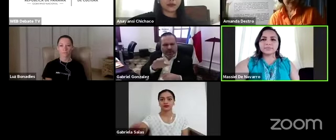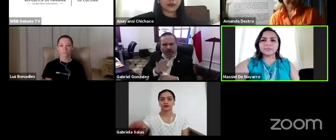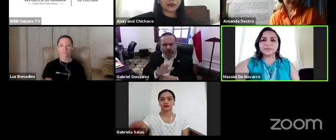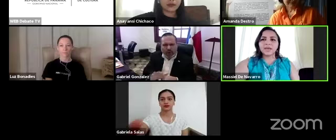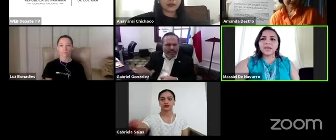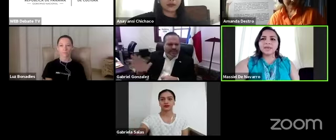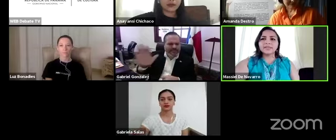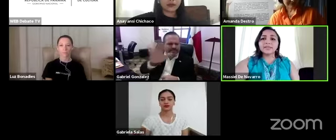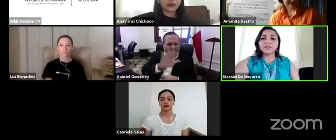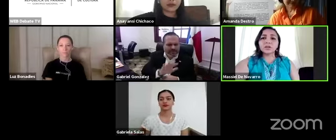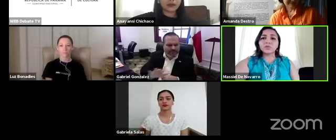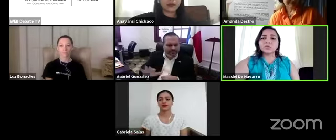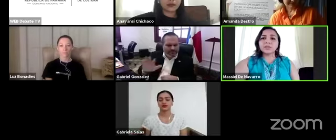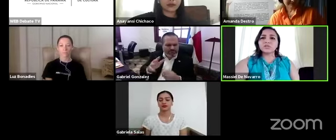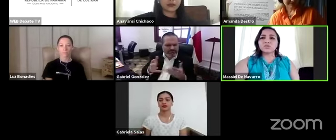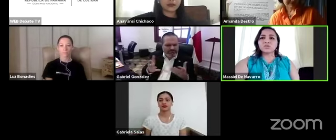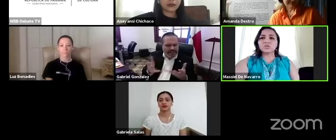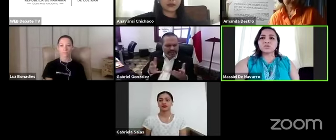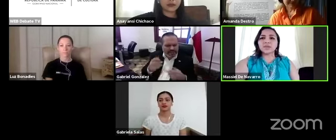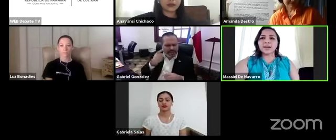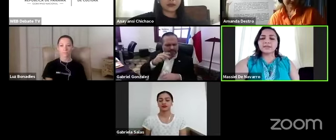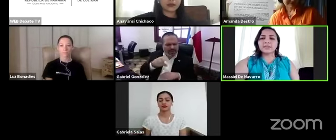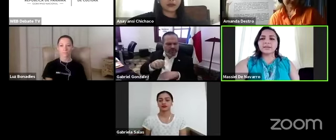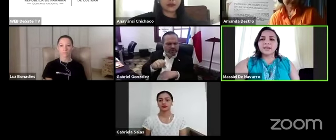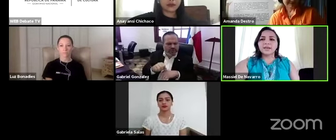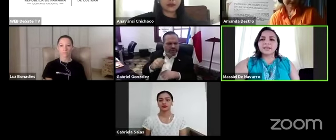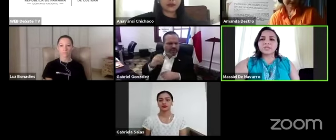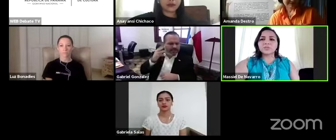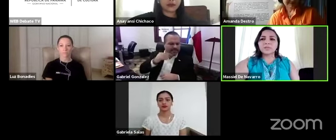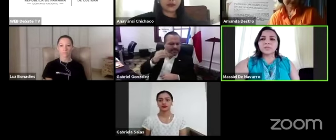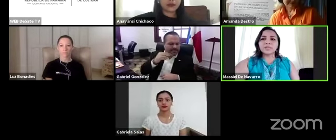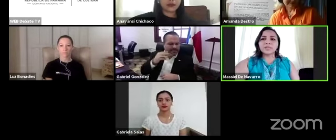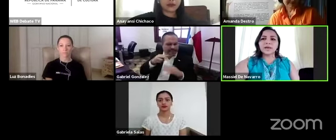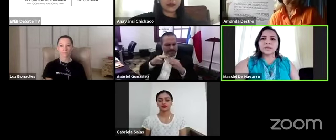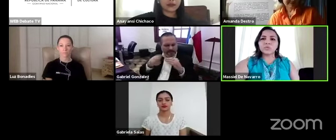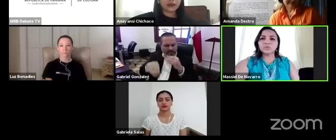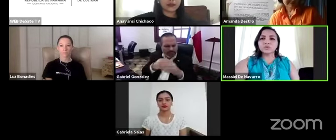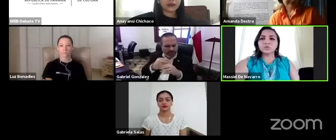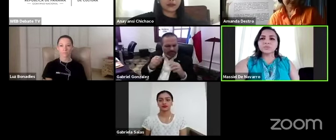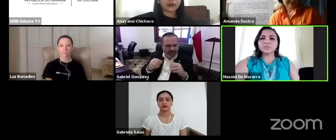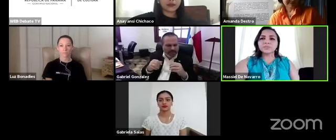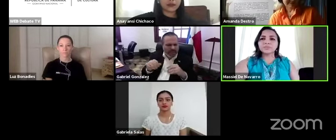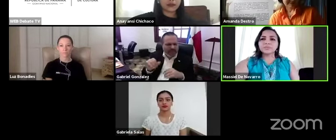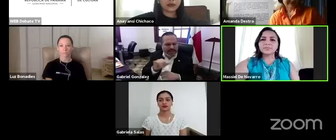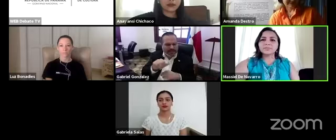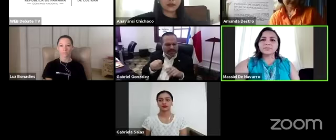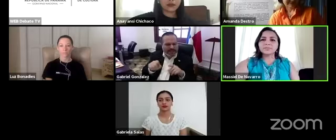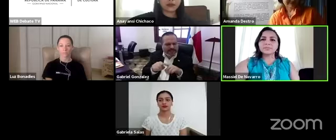dentro del contexto social que experimenta el mundo